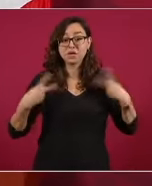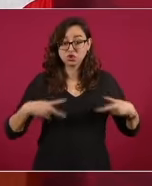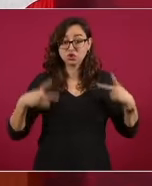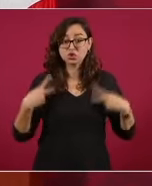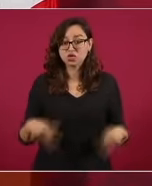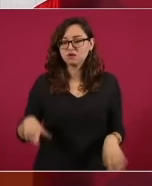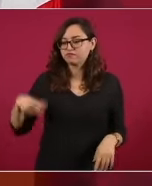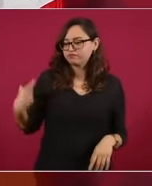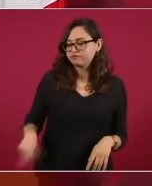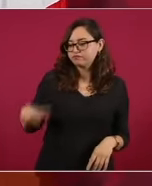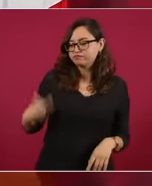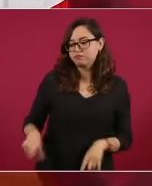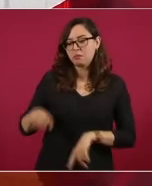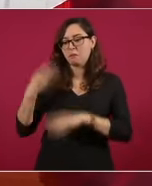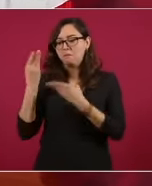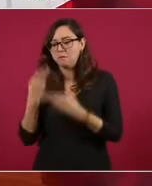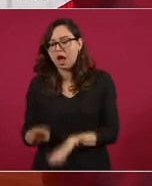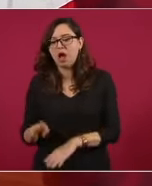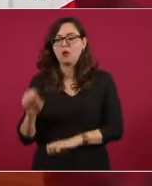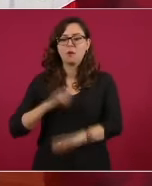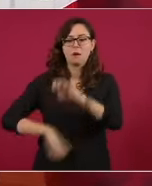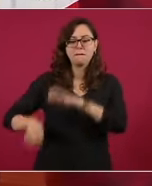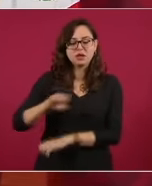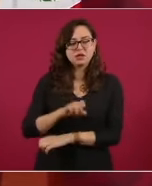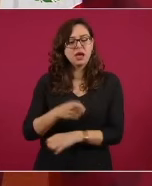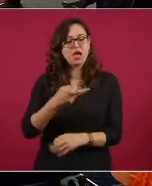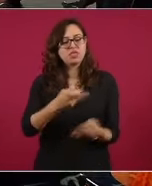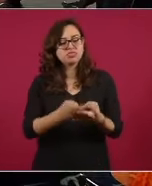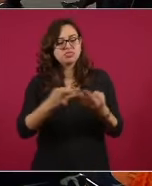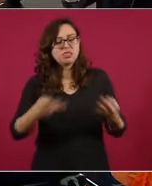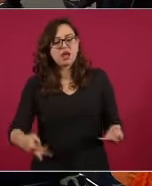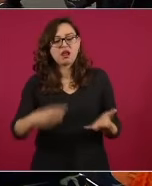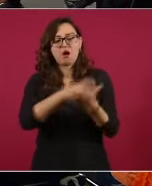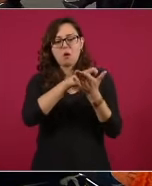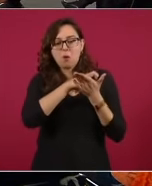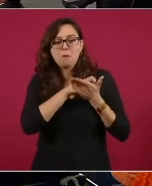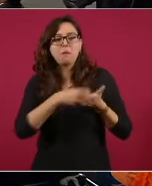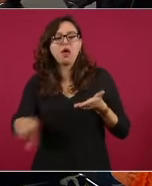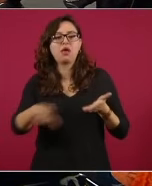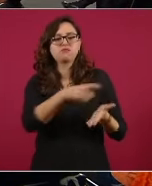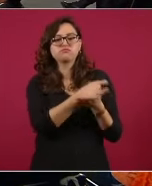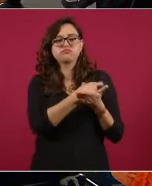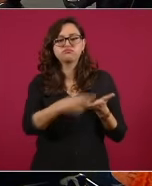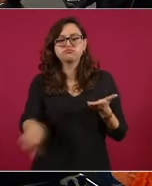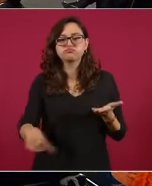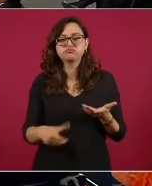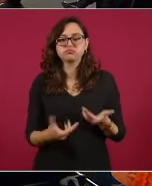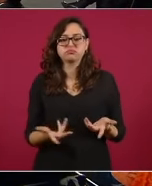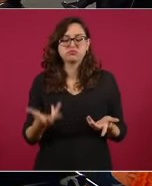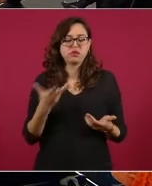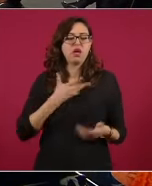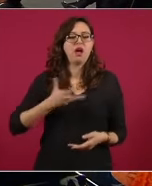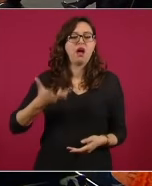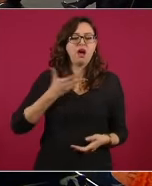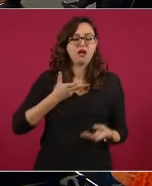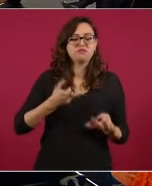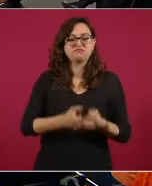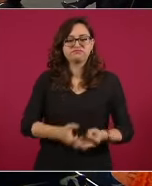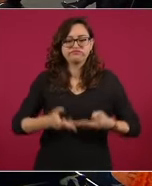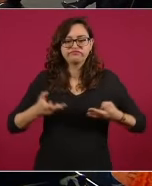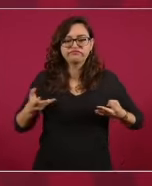empresarios son ejidatarios con miles de hectáreas porque compraron